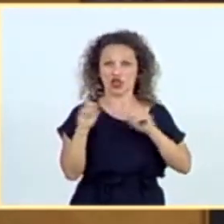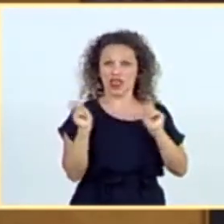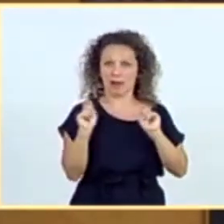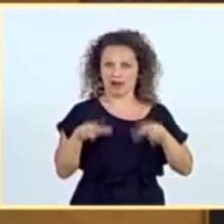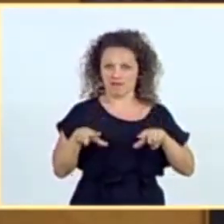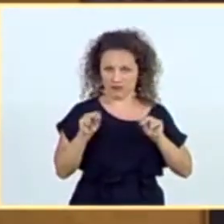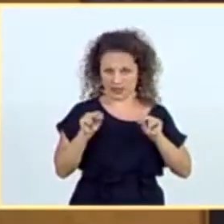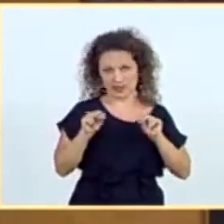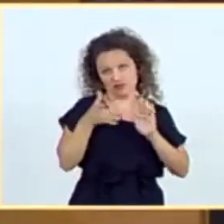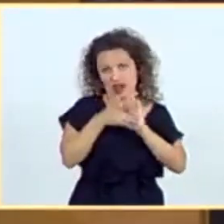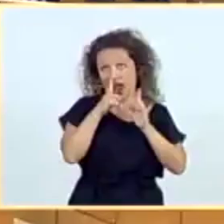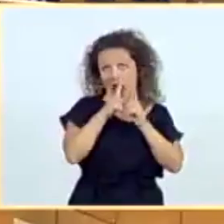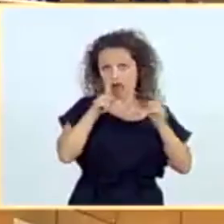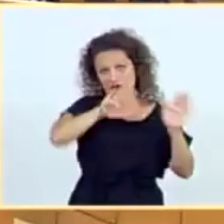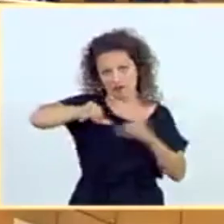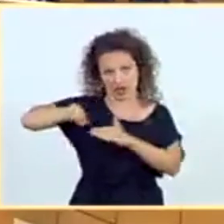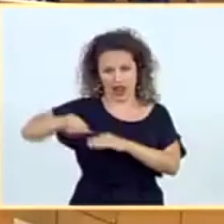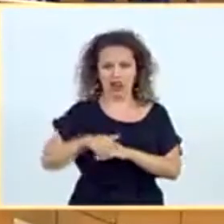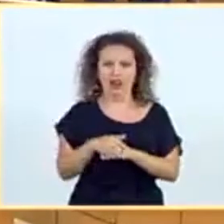año. Muchísimas gracias.